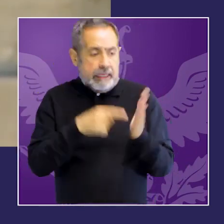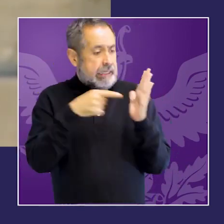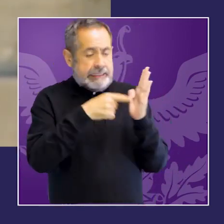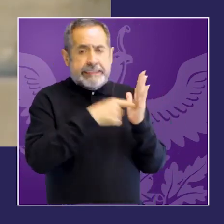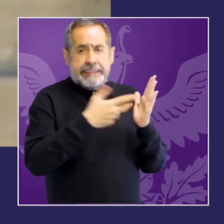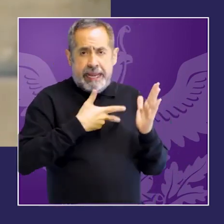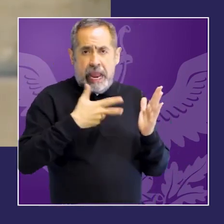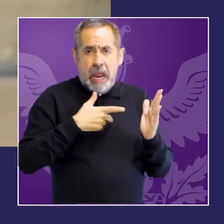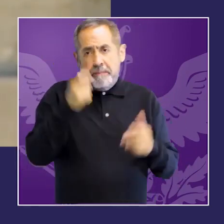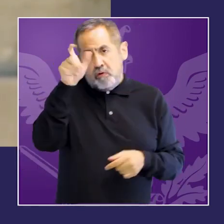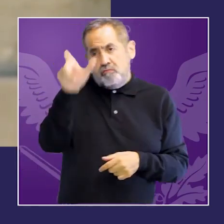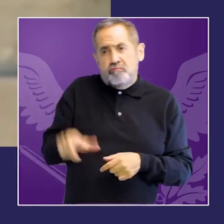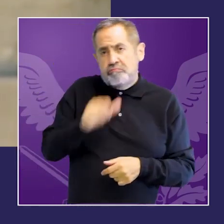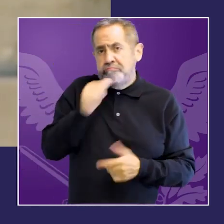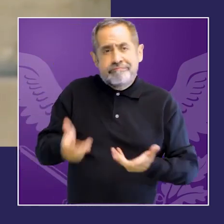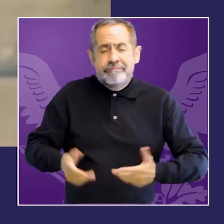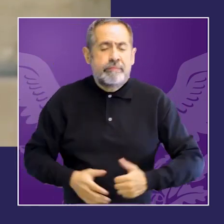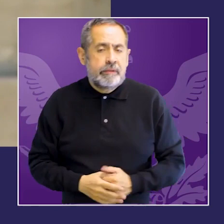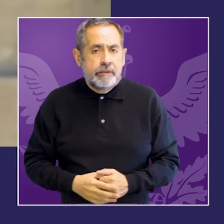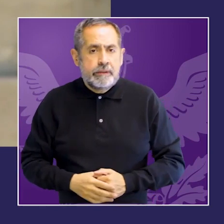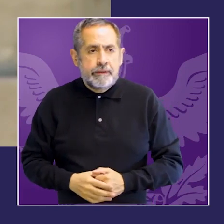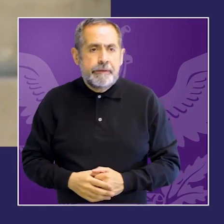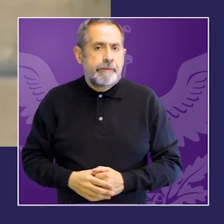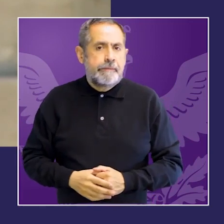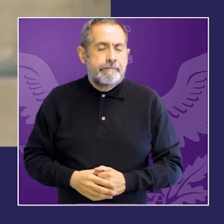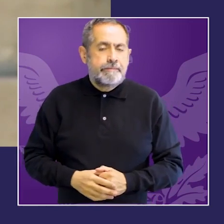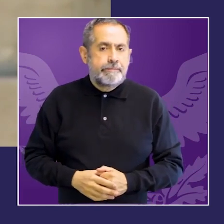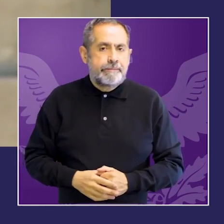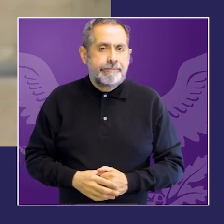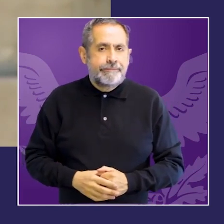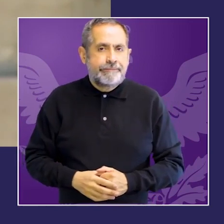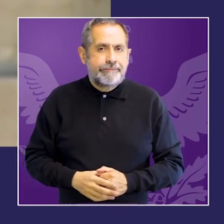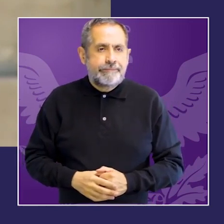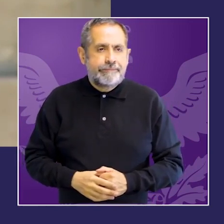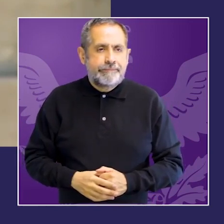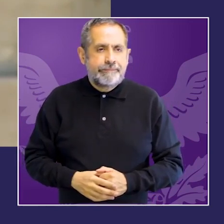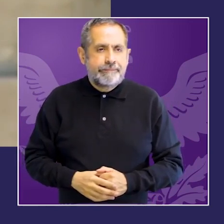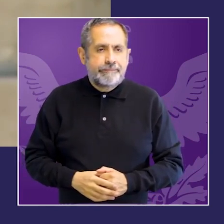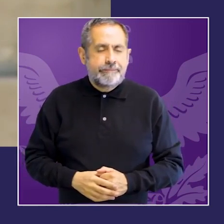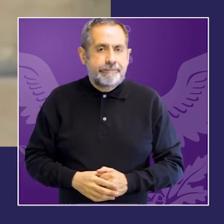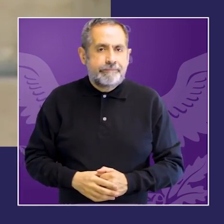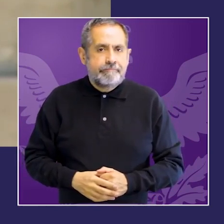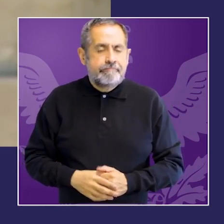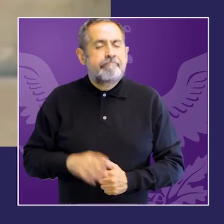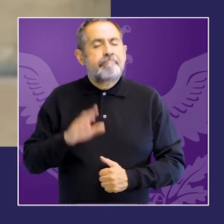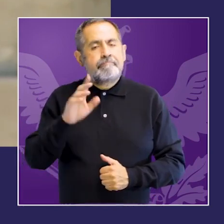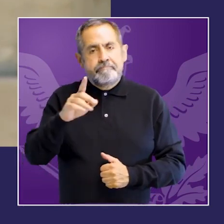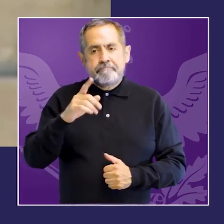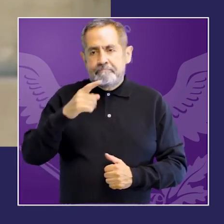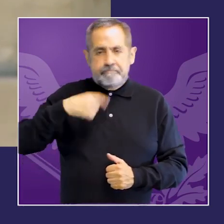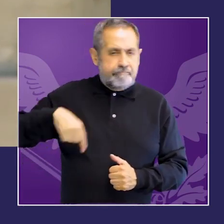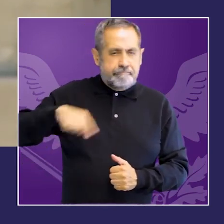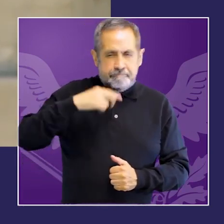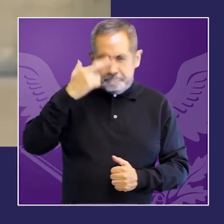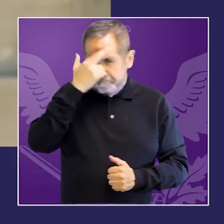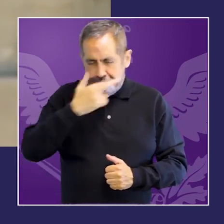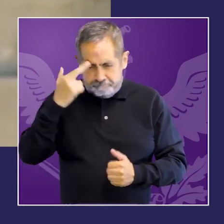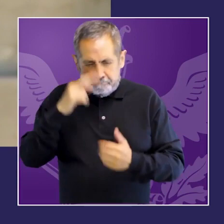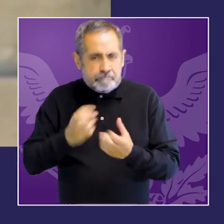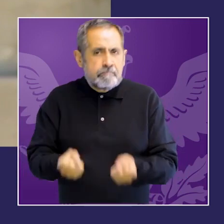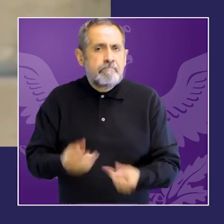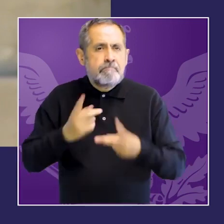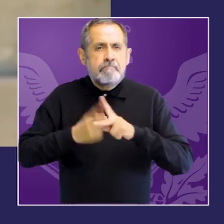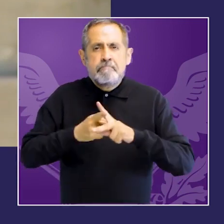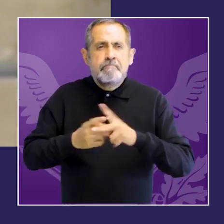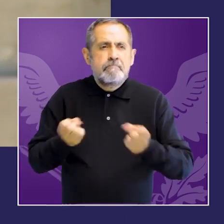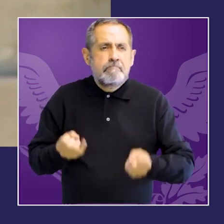ejemplo del cual es el de la Argentina que acaban de presentar, pero analizándolo tal como están reunidos en el Observatorio de Igualdad de Género de la